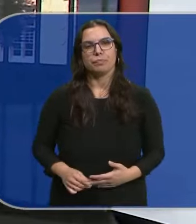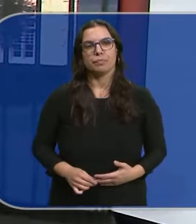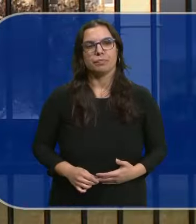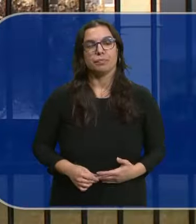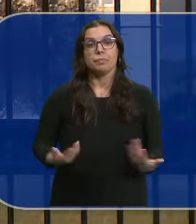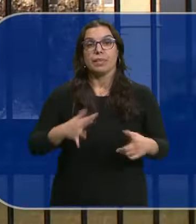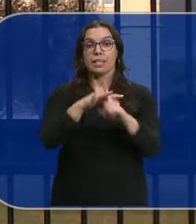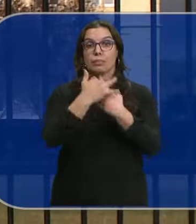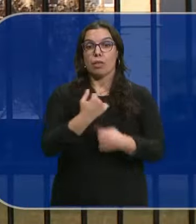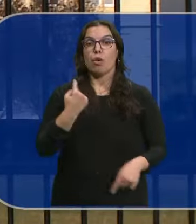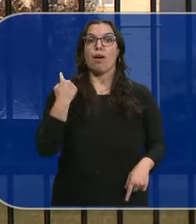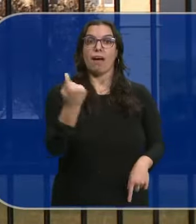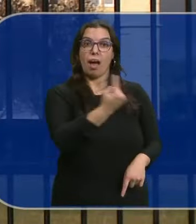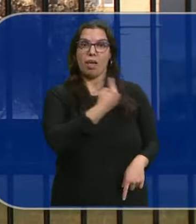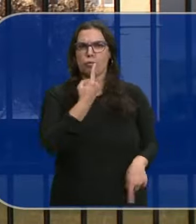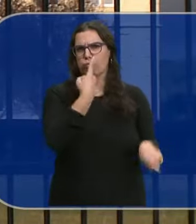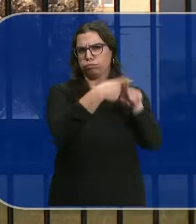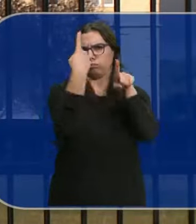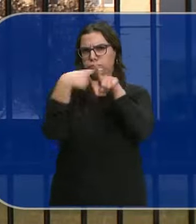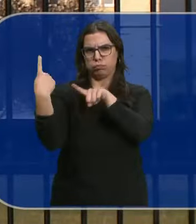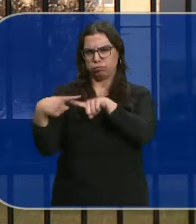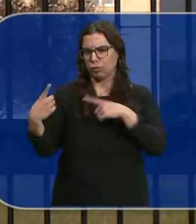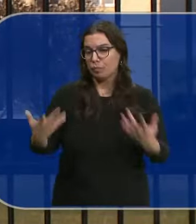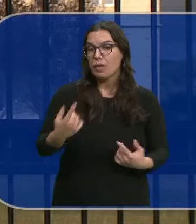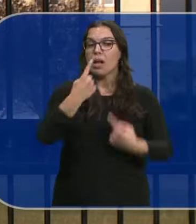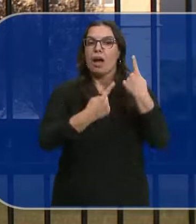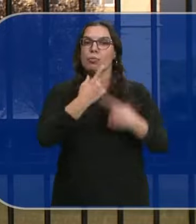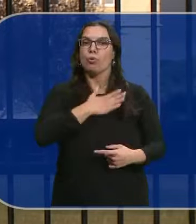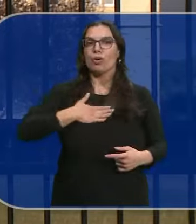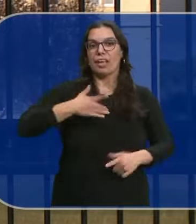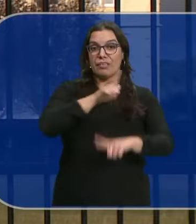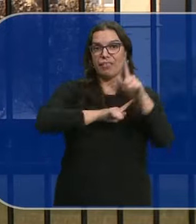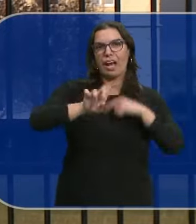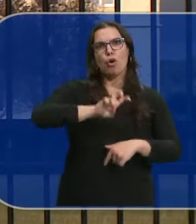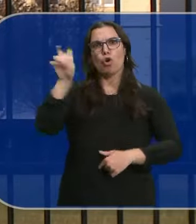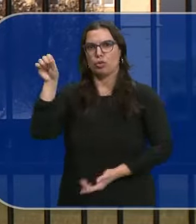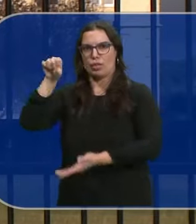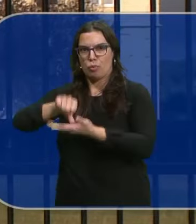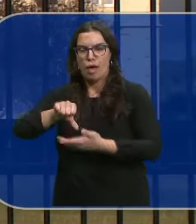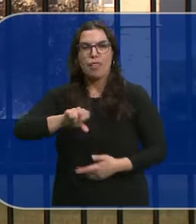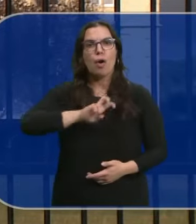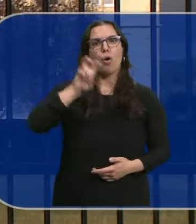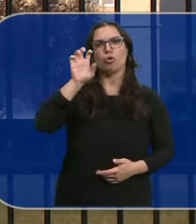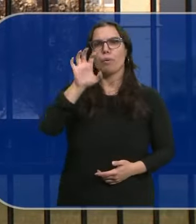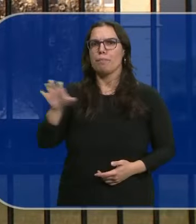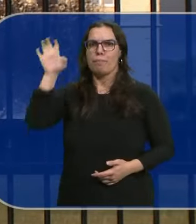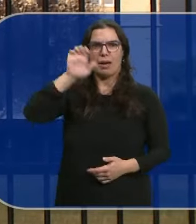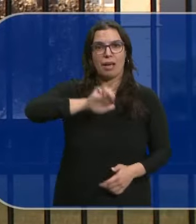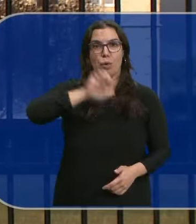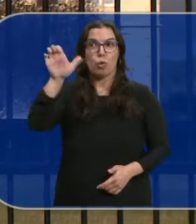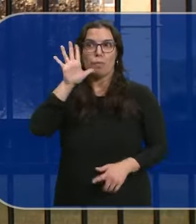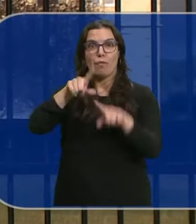La situación de cada uno de ellos es muy diferente, Antonio Los hay que quieren viajar a otras ciudades de España, a otros lugares de Europa donde